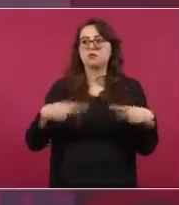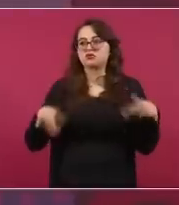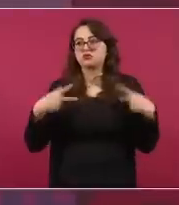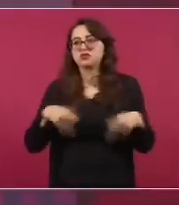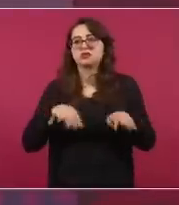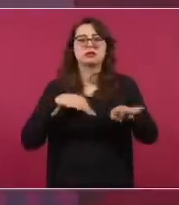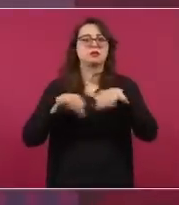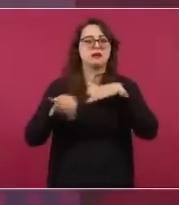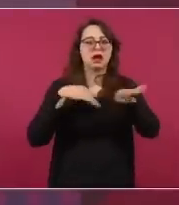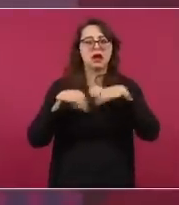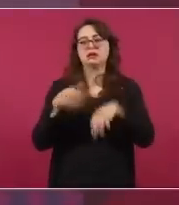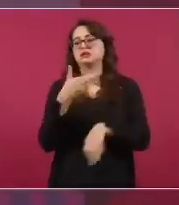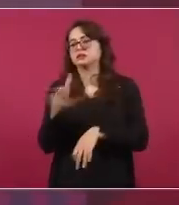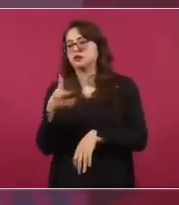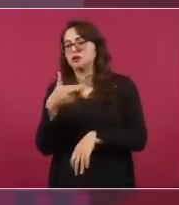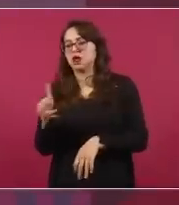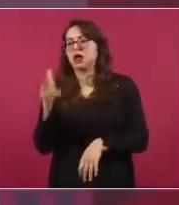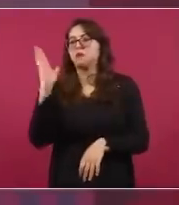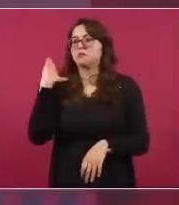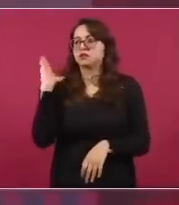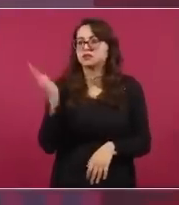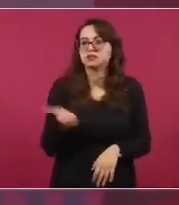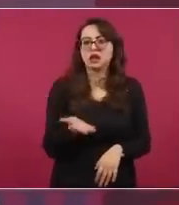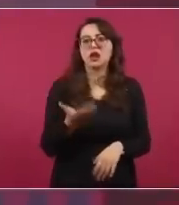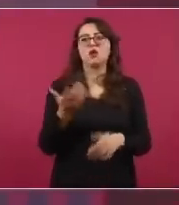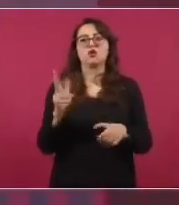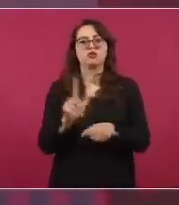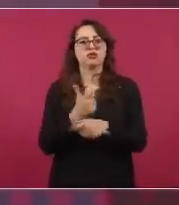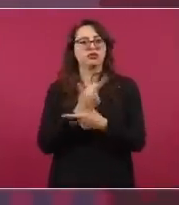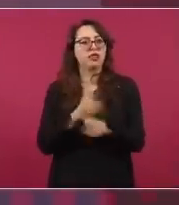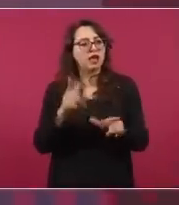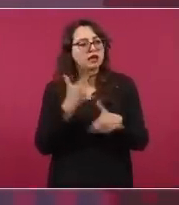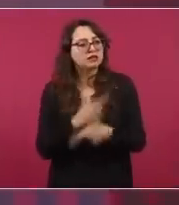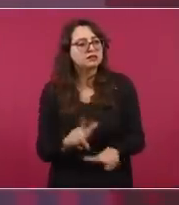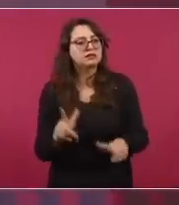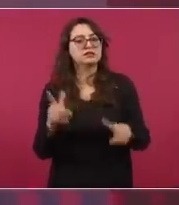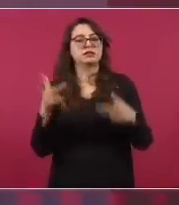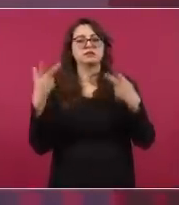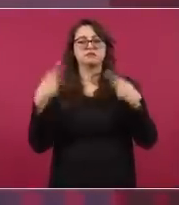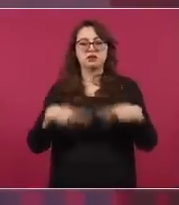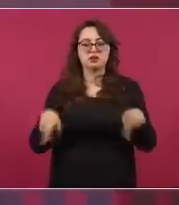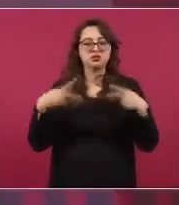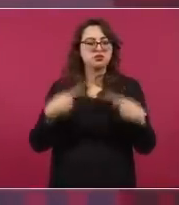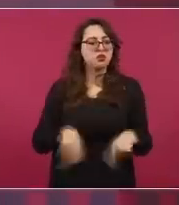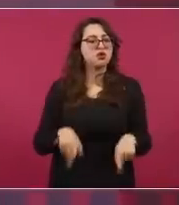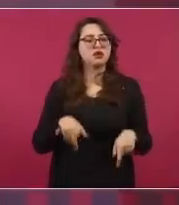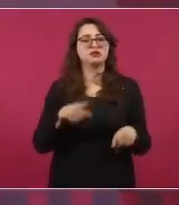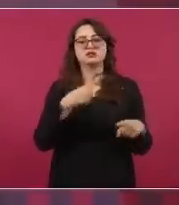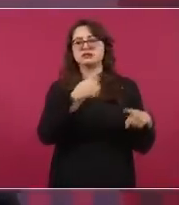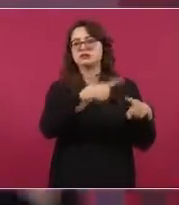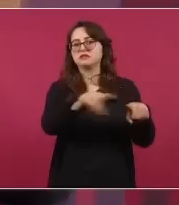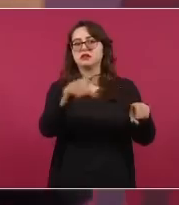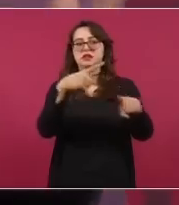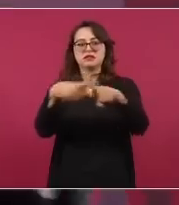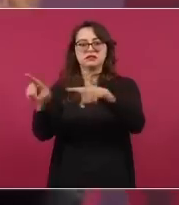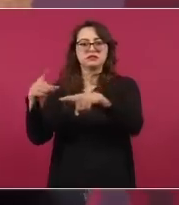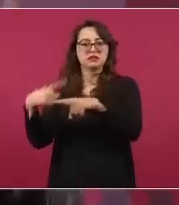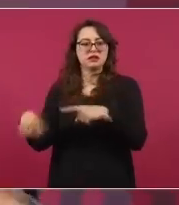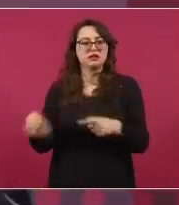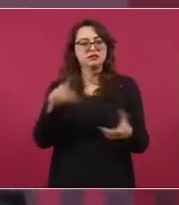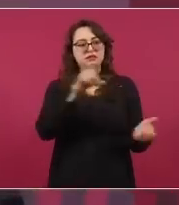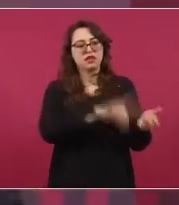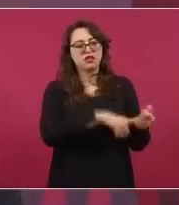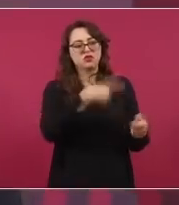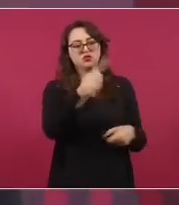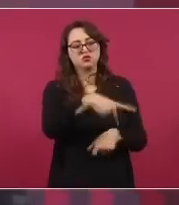de los mismos adversarios nuestros, nos daban información.